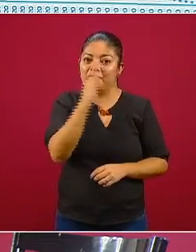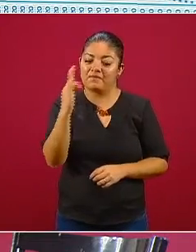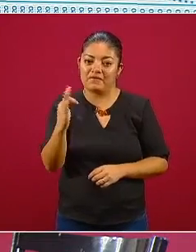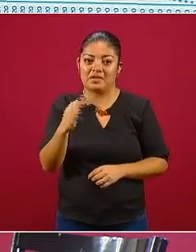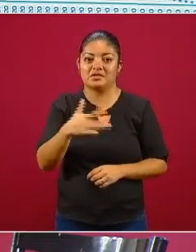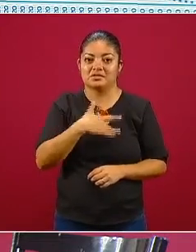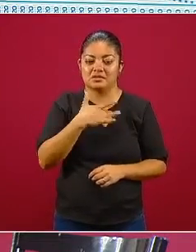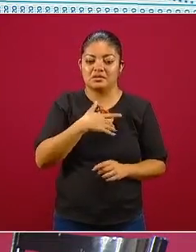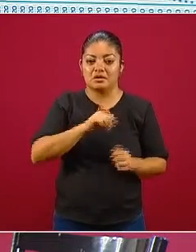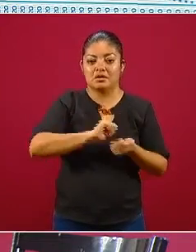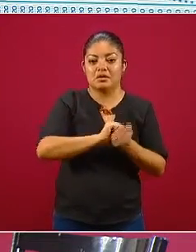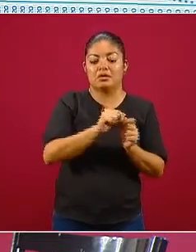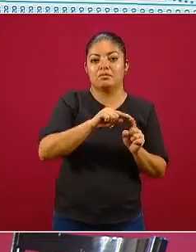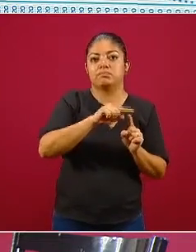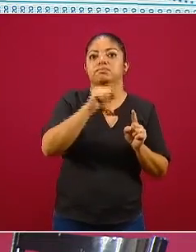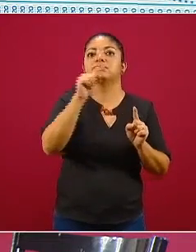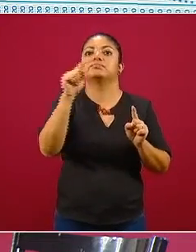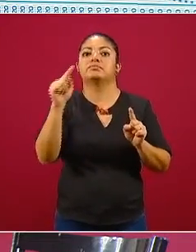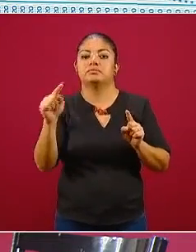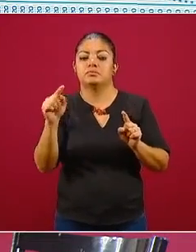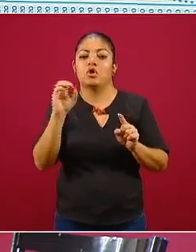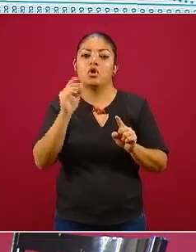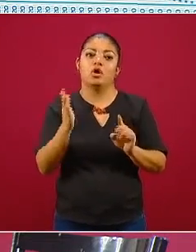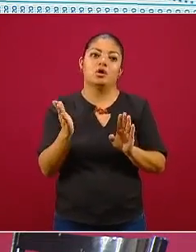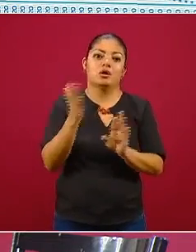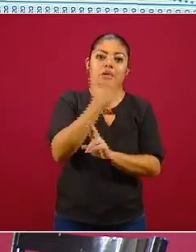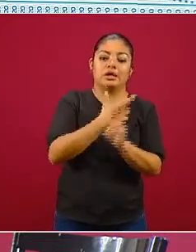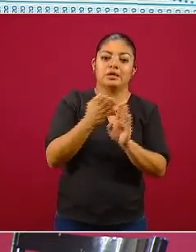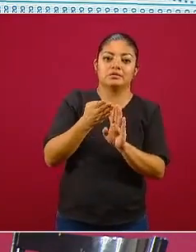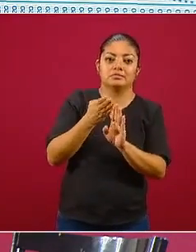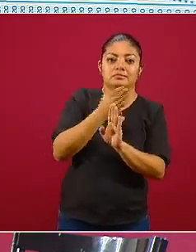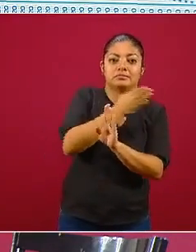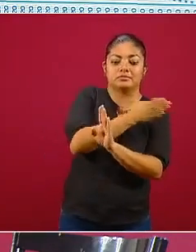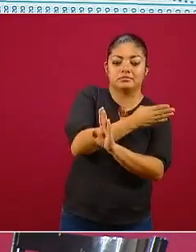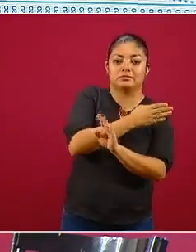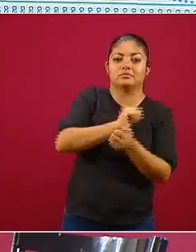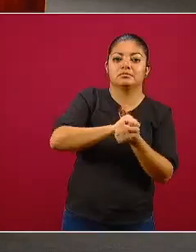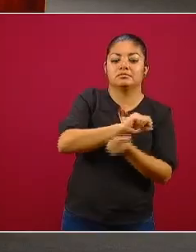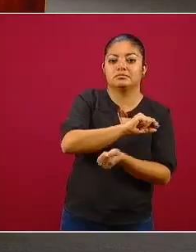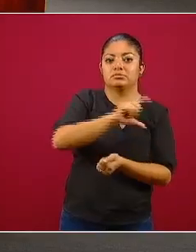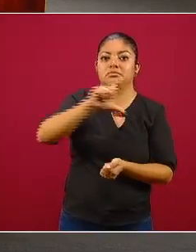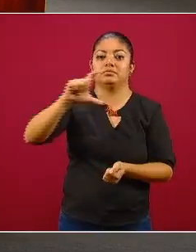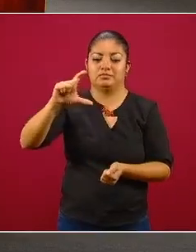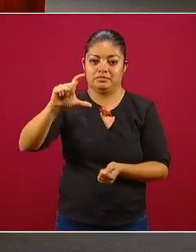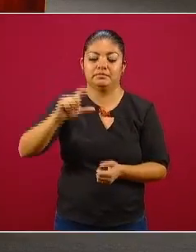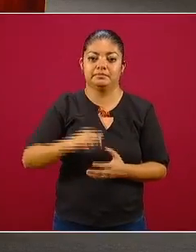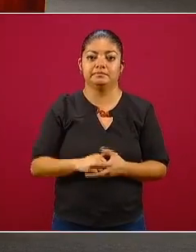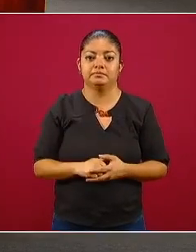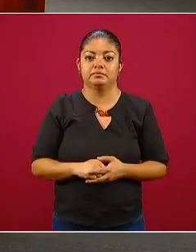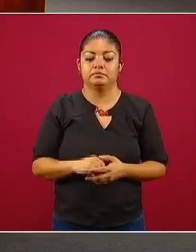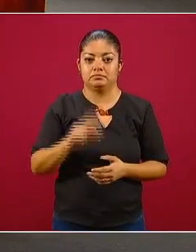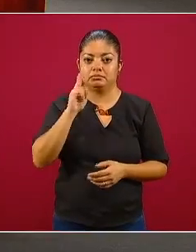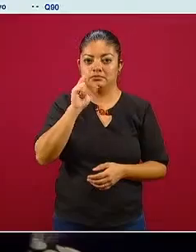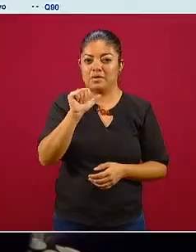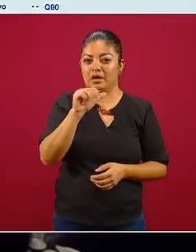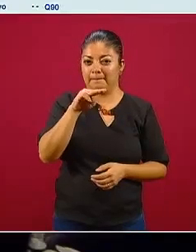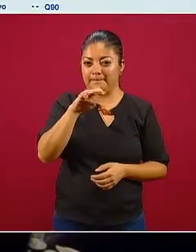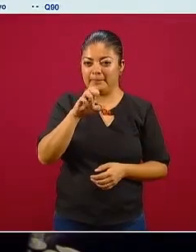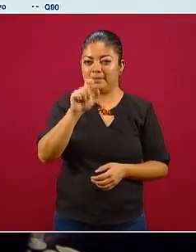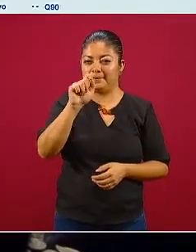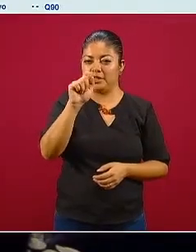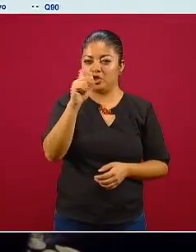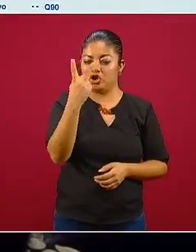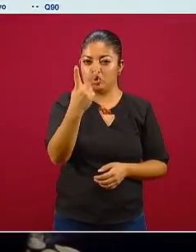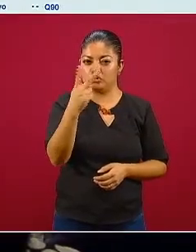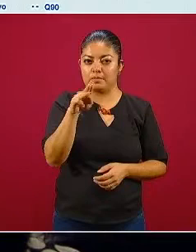la curva se extiende hacia el pasado y podemos ver una mayor convergencia aquí tenemos el ACME el 22 de